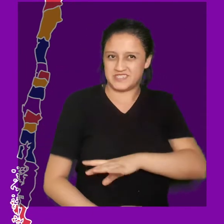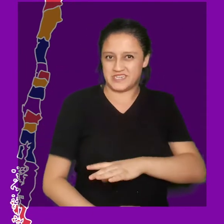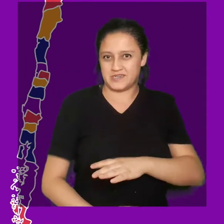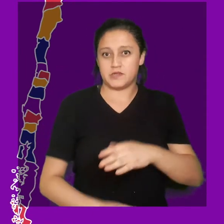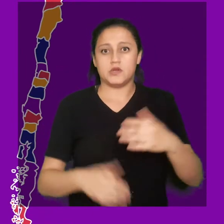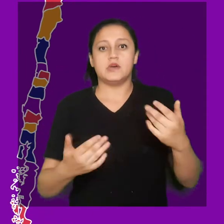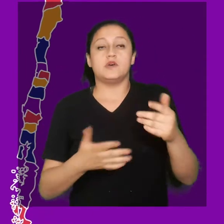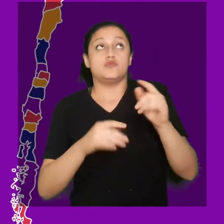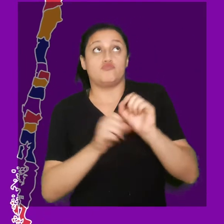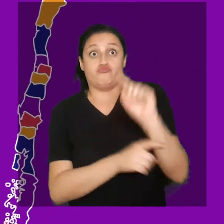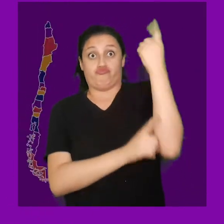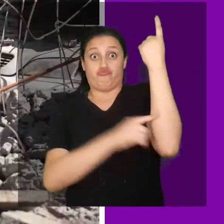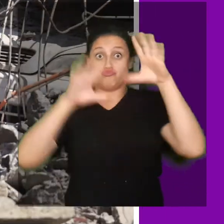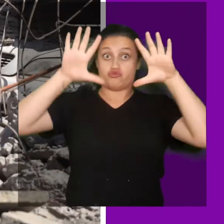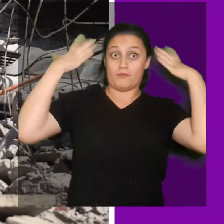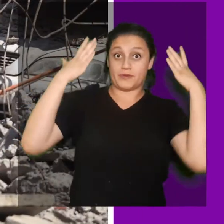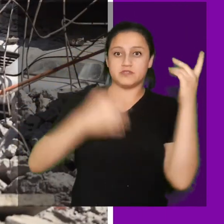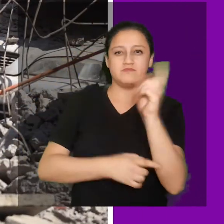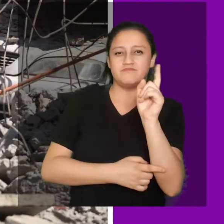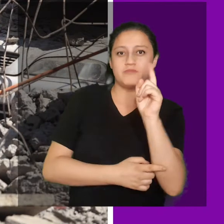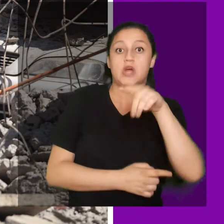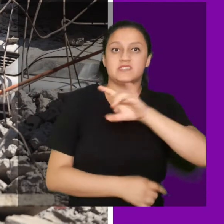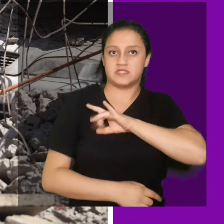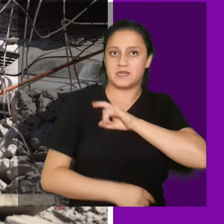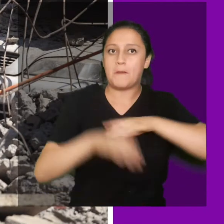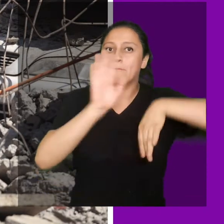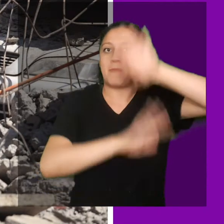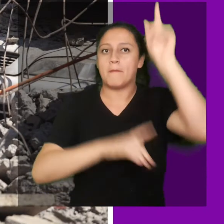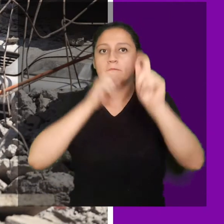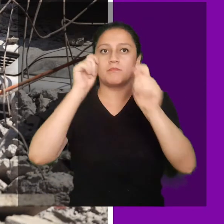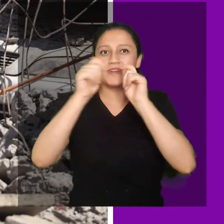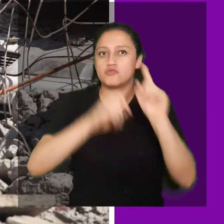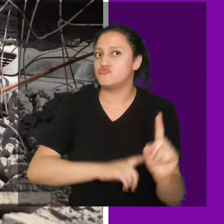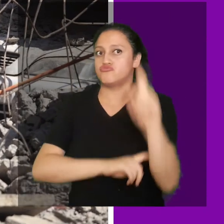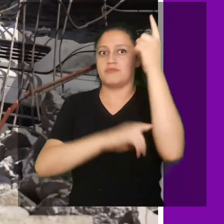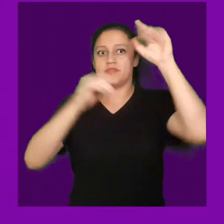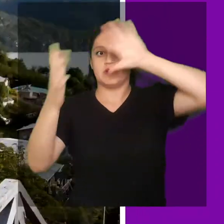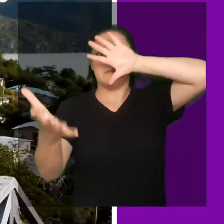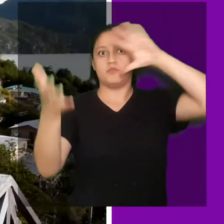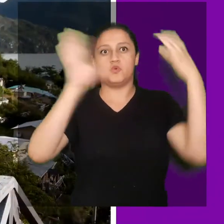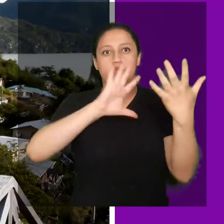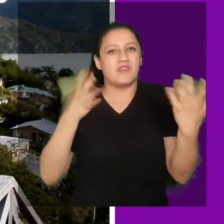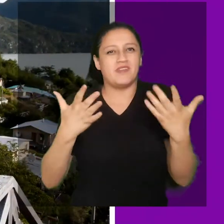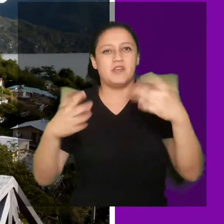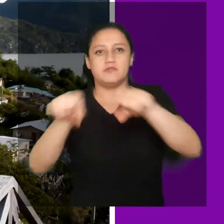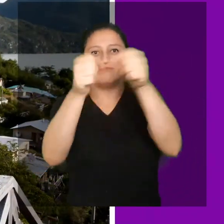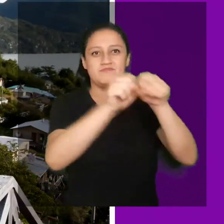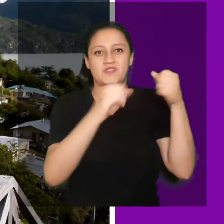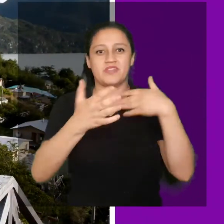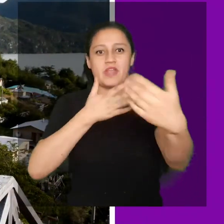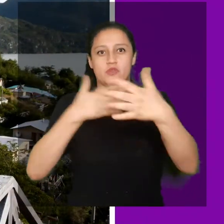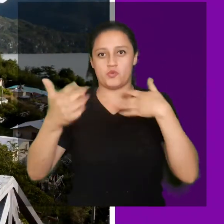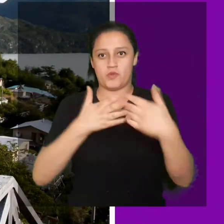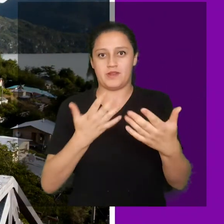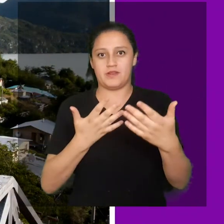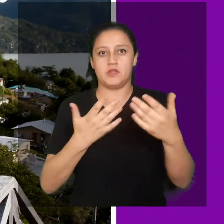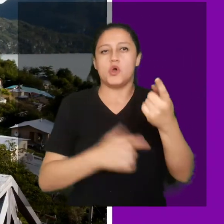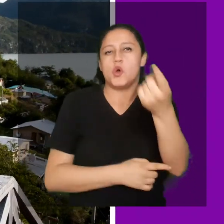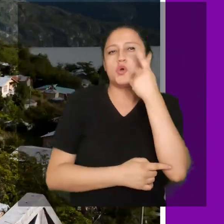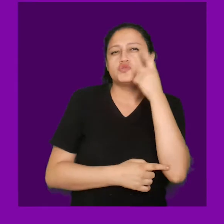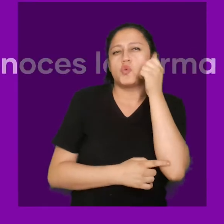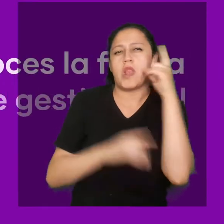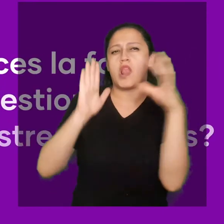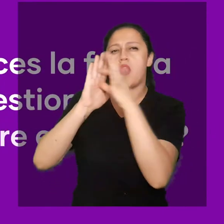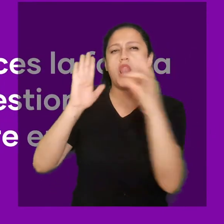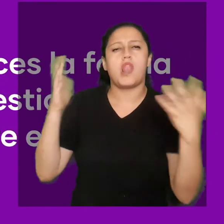a los que estamos expuestos como país. No te debe extrañar entonces que seamos uno de los países con mayor riesgo de desastres a nivel